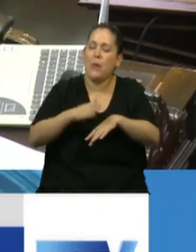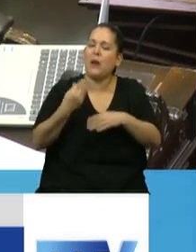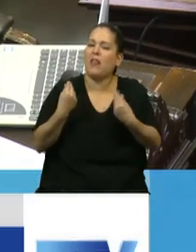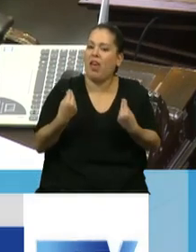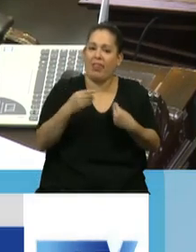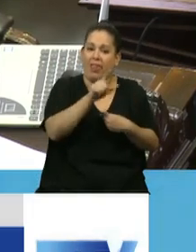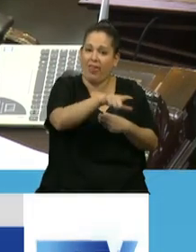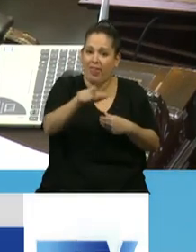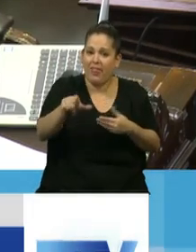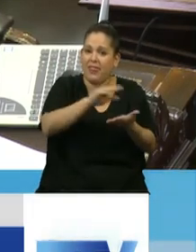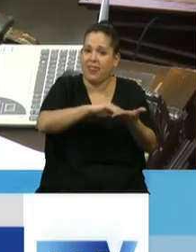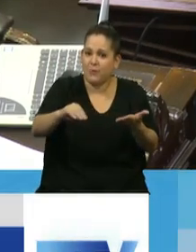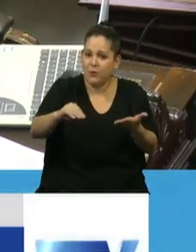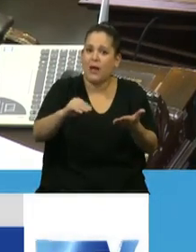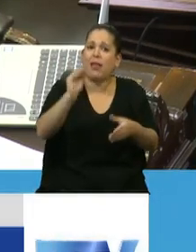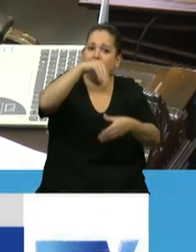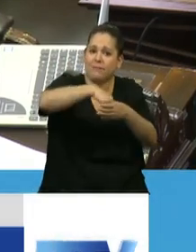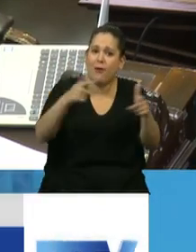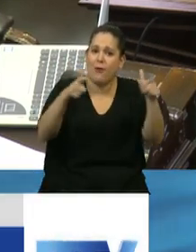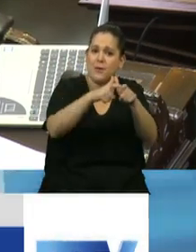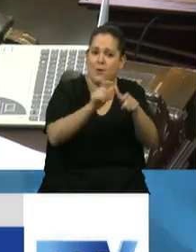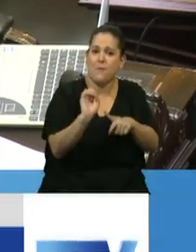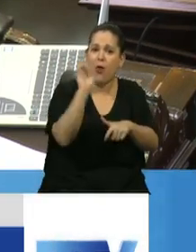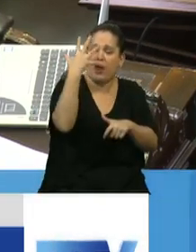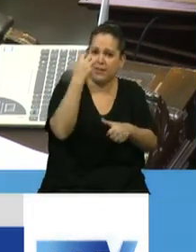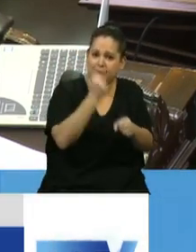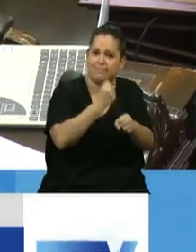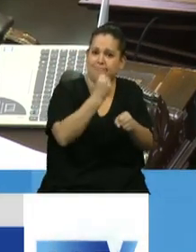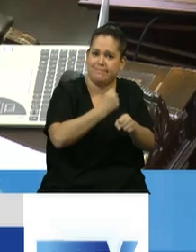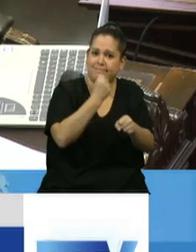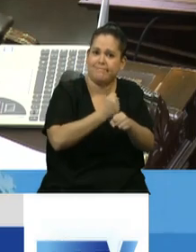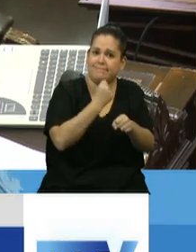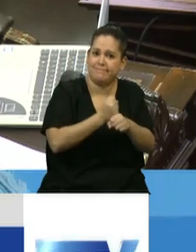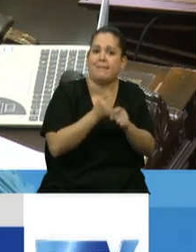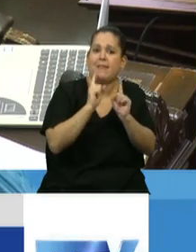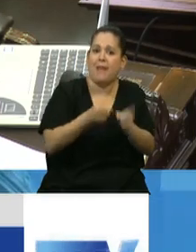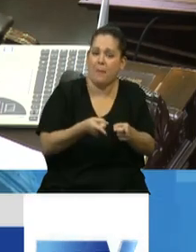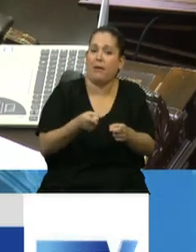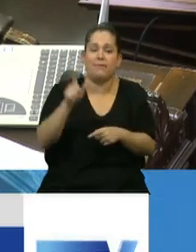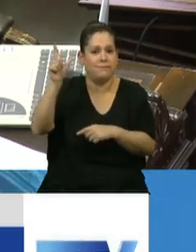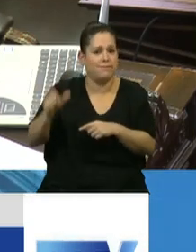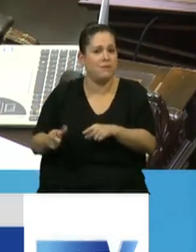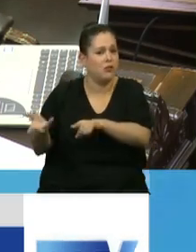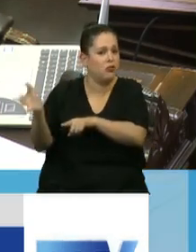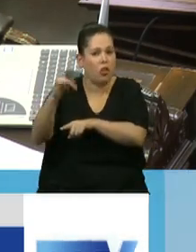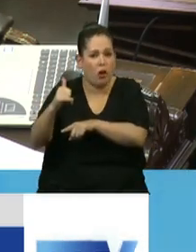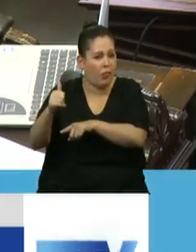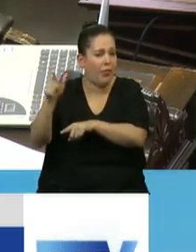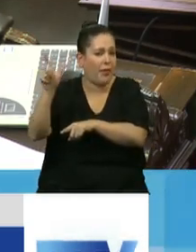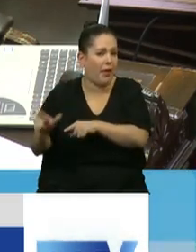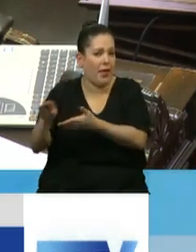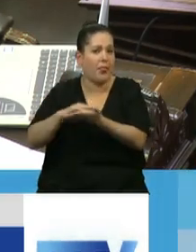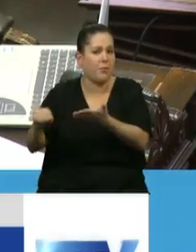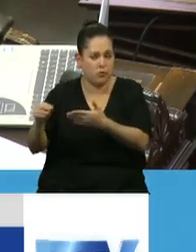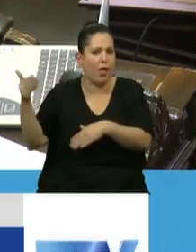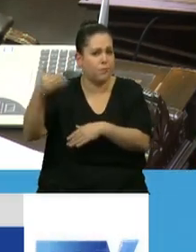diputados que trabajaron en modernización y en peticiones, pero de quien le puso el hombro todos los días, que ha sido un funcionario de esta